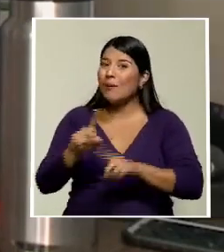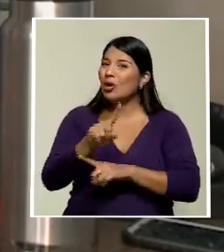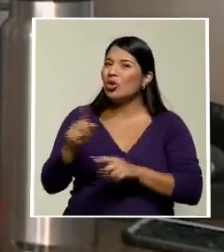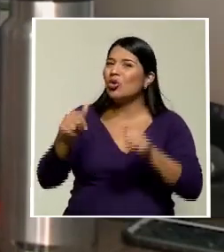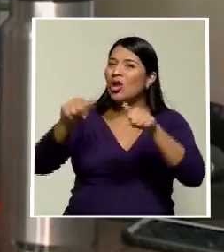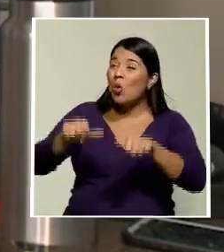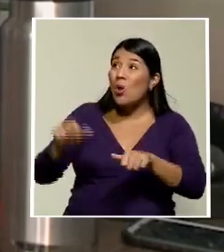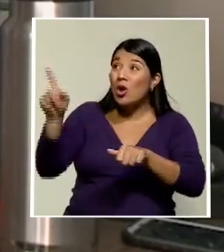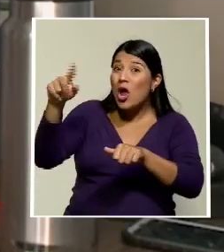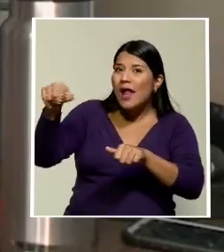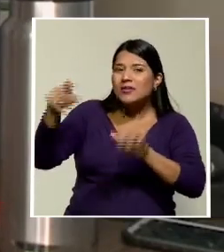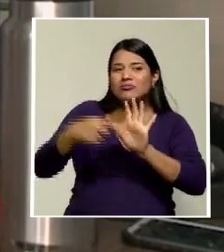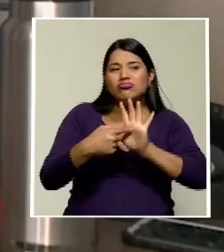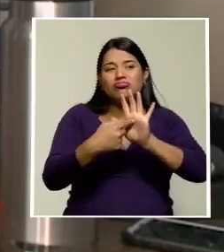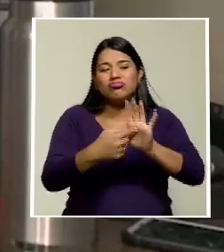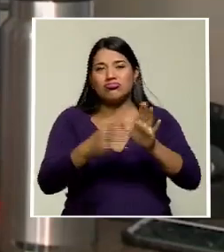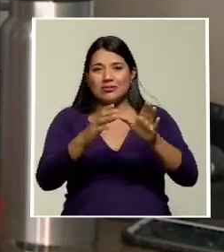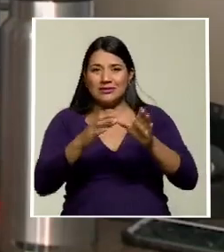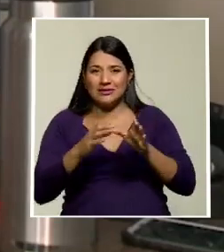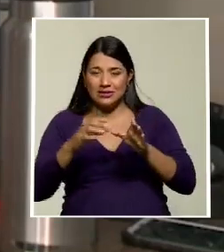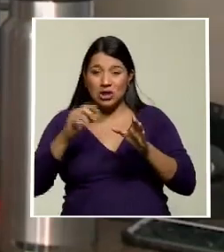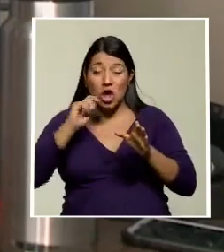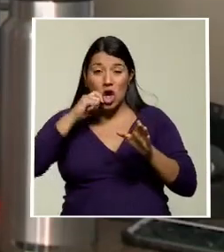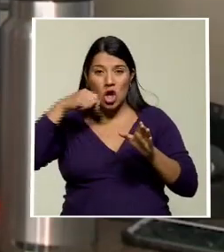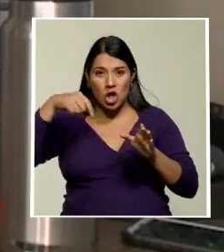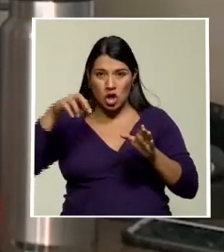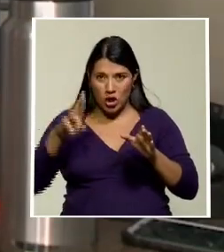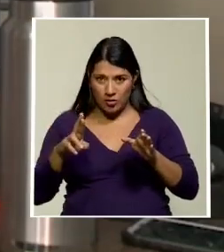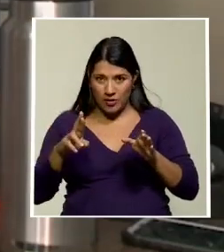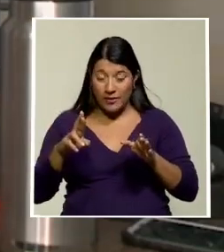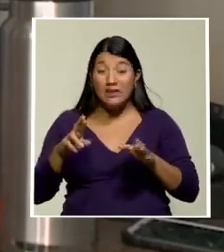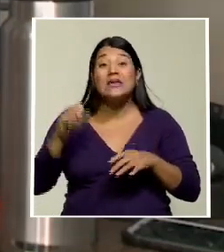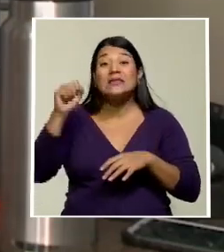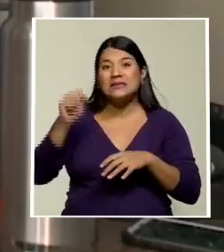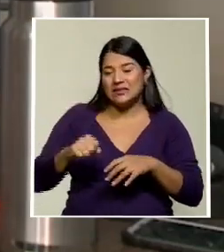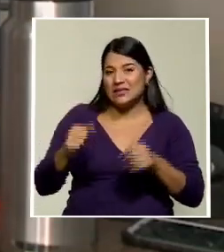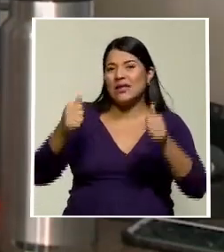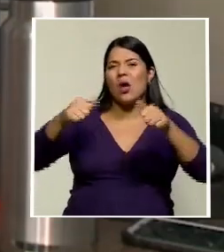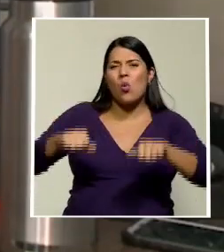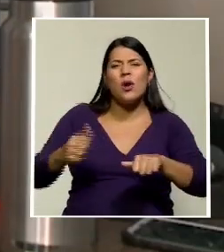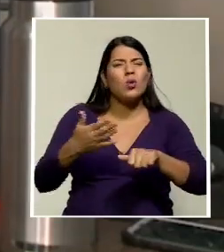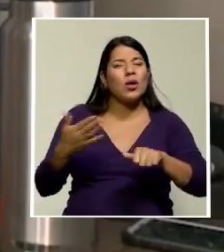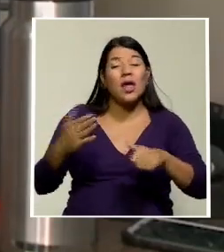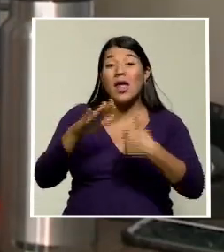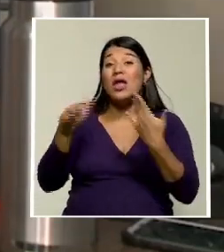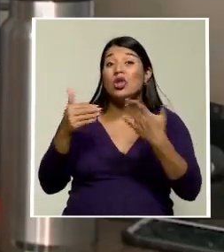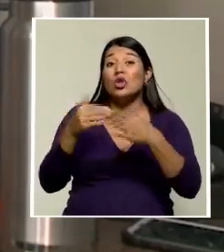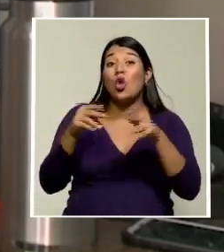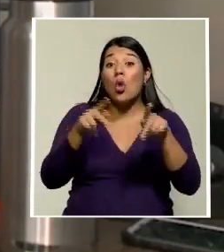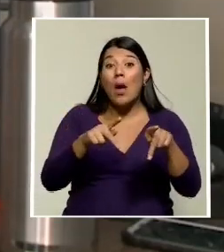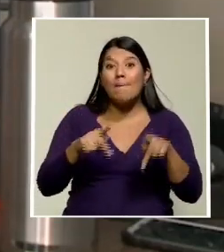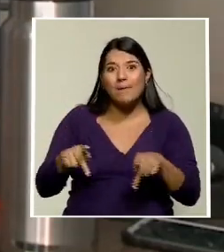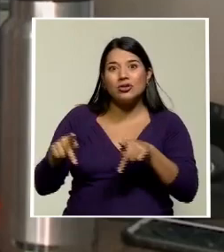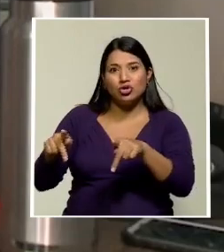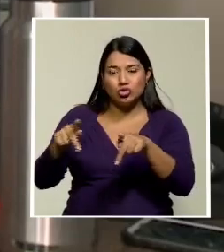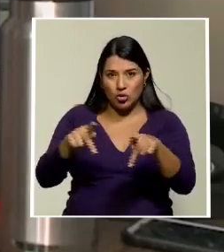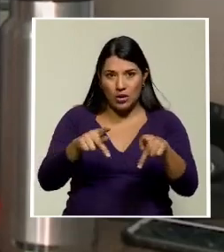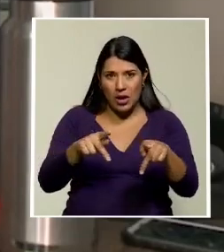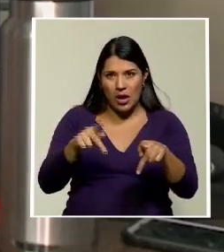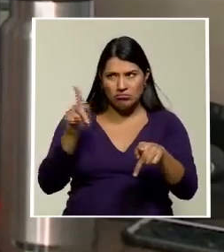presentar certificación. Sí que están de acuerdo en que todas las personas del sector turístico se vacunen.